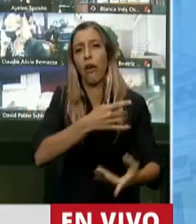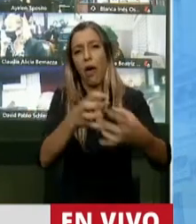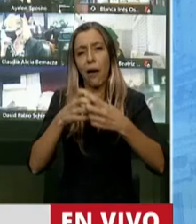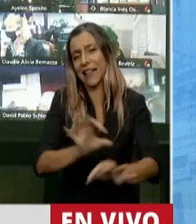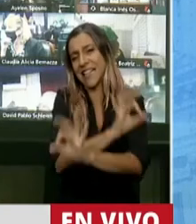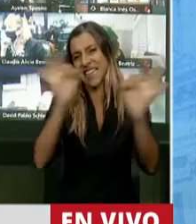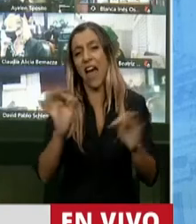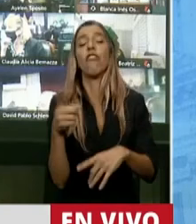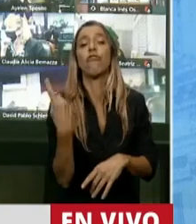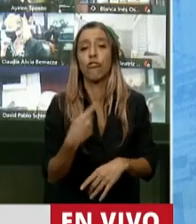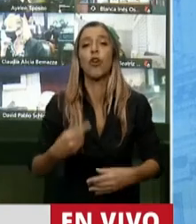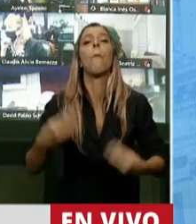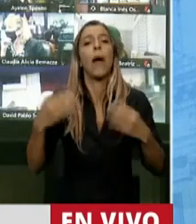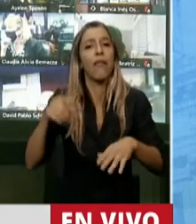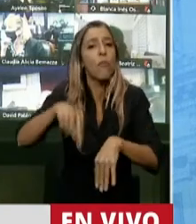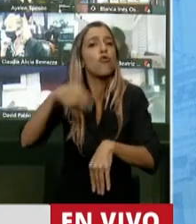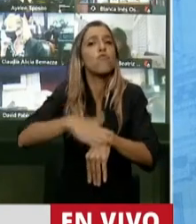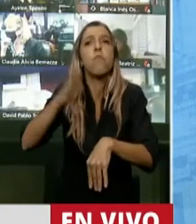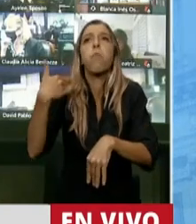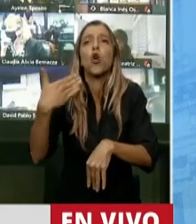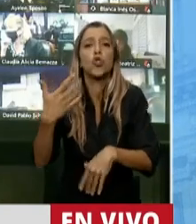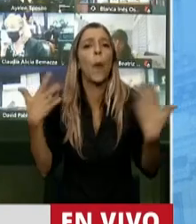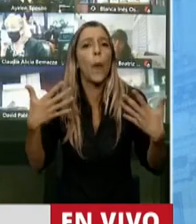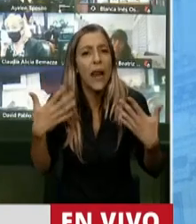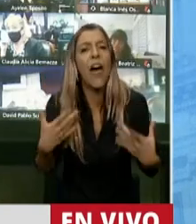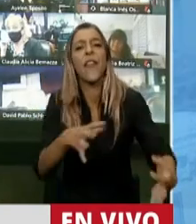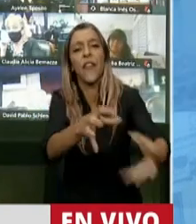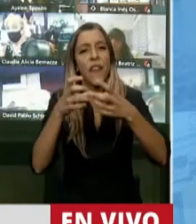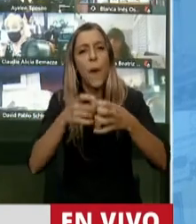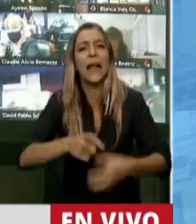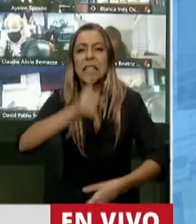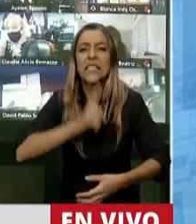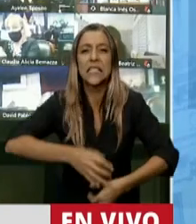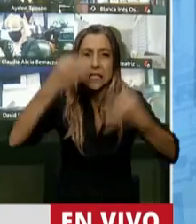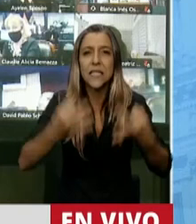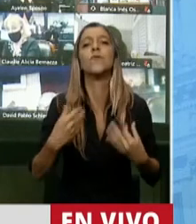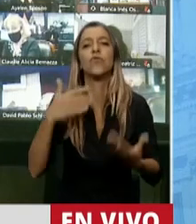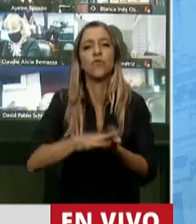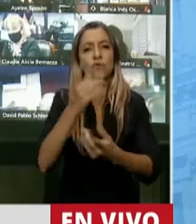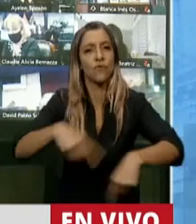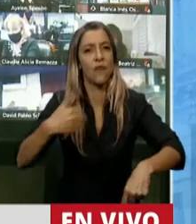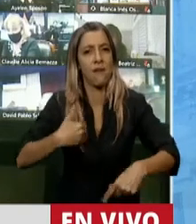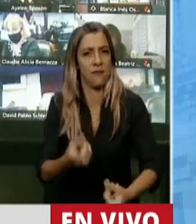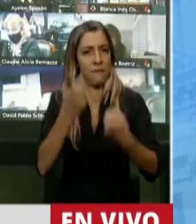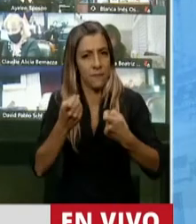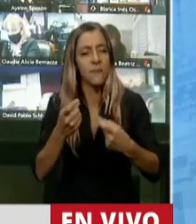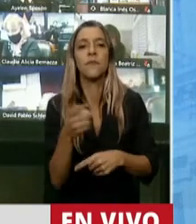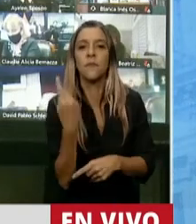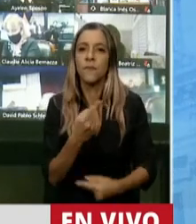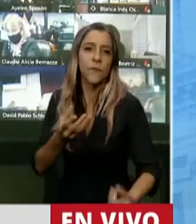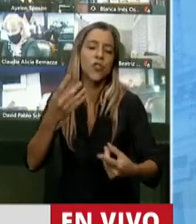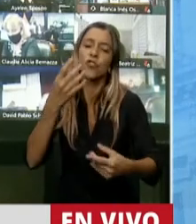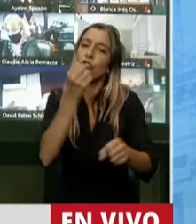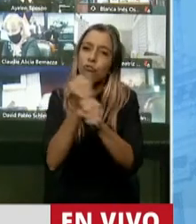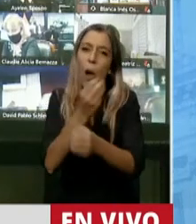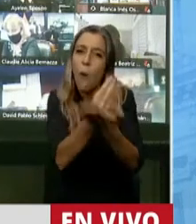oportunidad, señores, nos estamos perdiendo una oportunidad de dar un debate serio de lo que necesita el país para generar fuentes de trabajo,